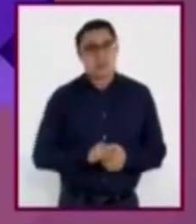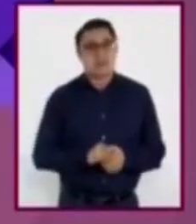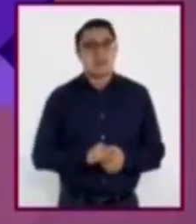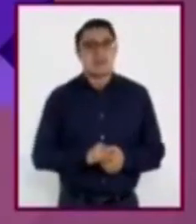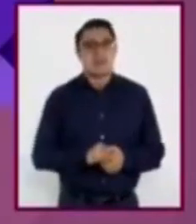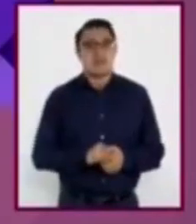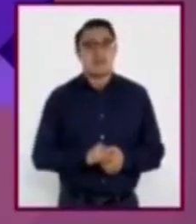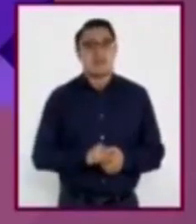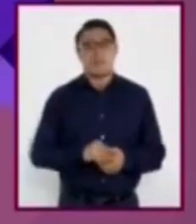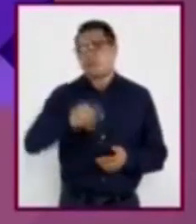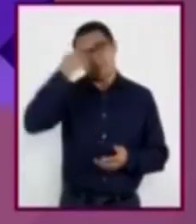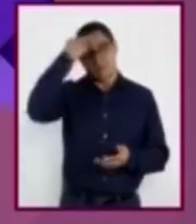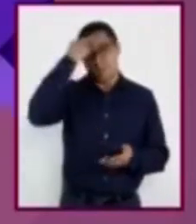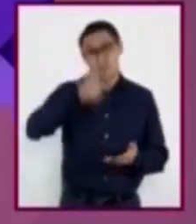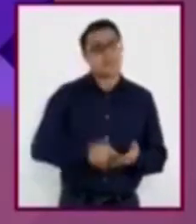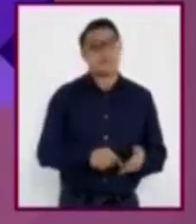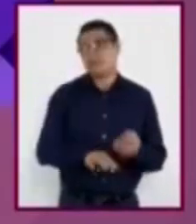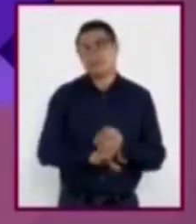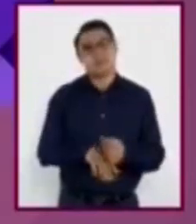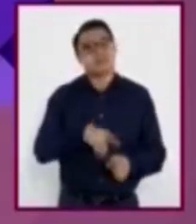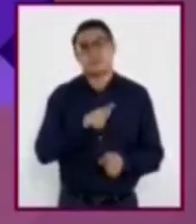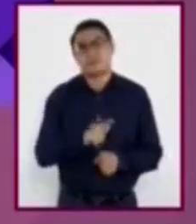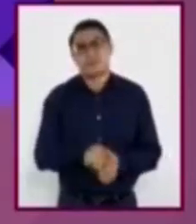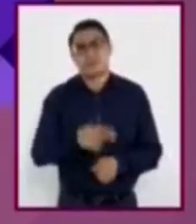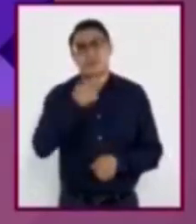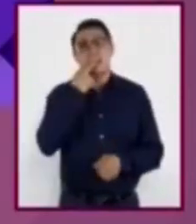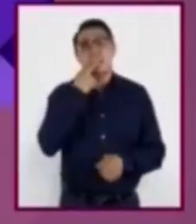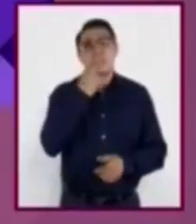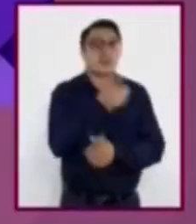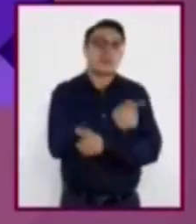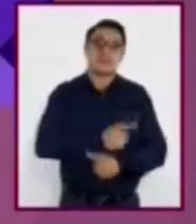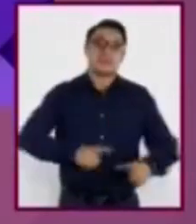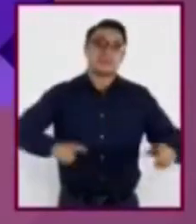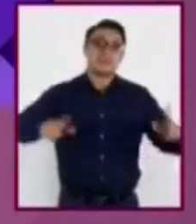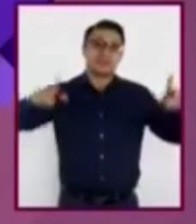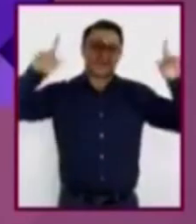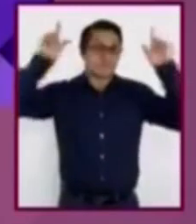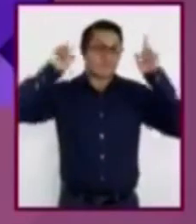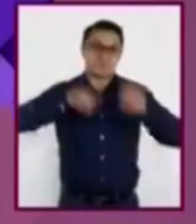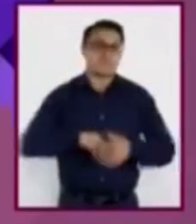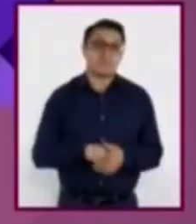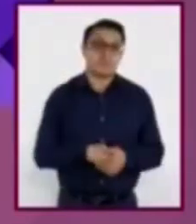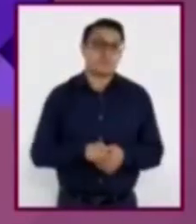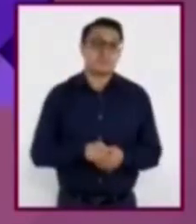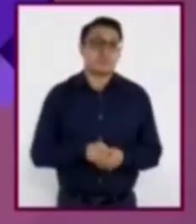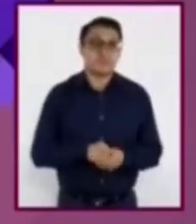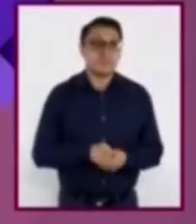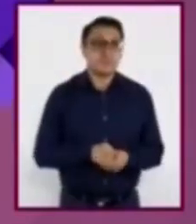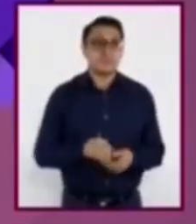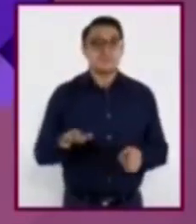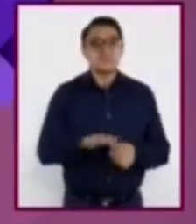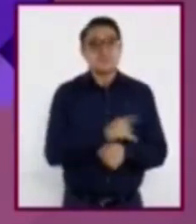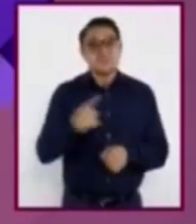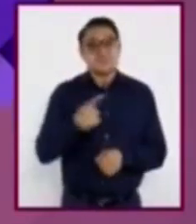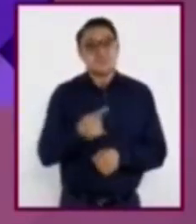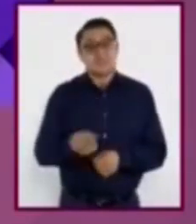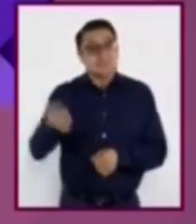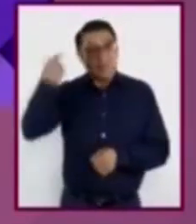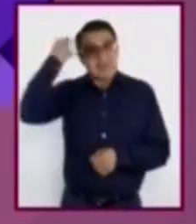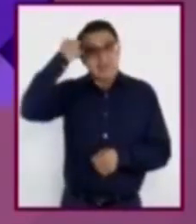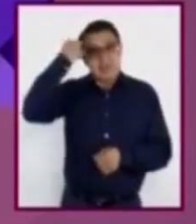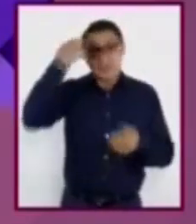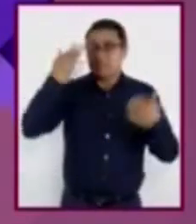No creo que los animales puedan ejercer su libertad, porque no tienen